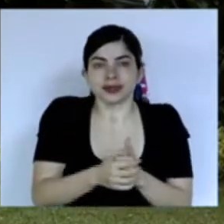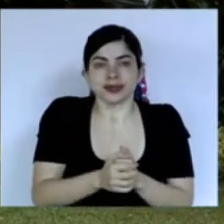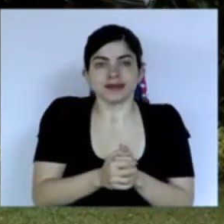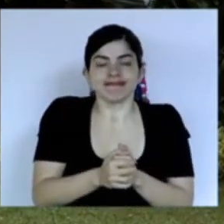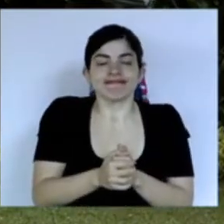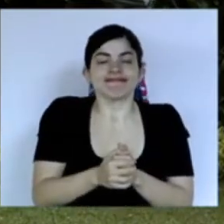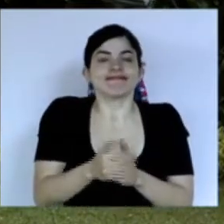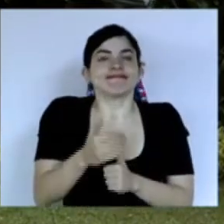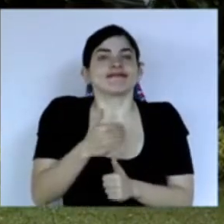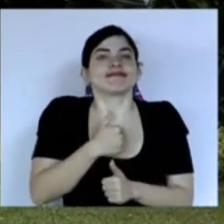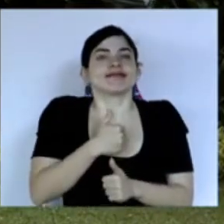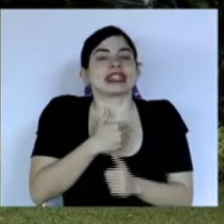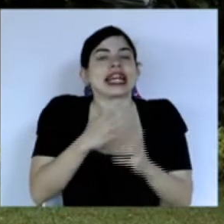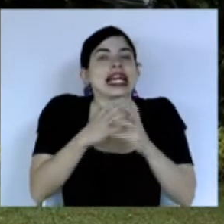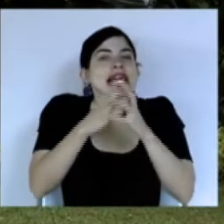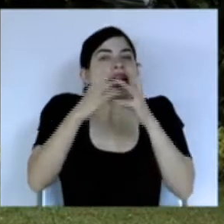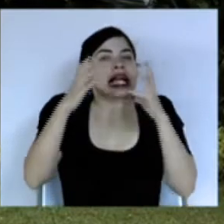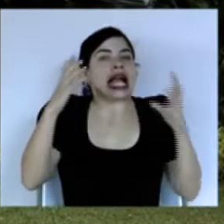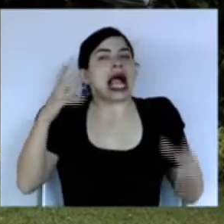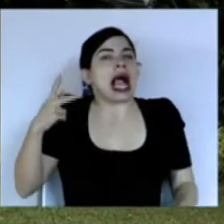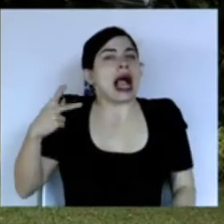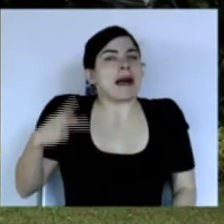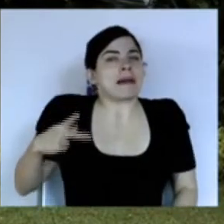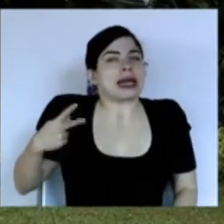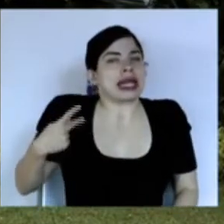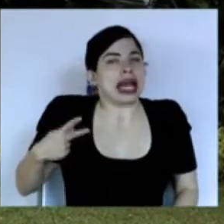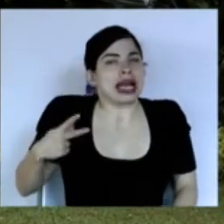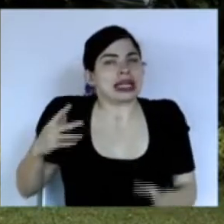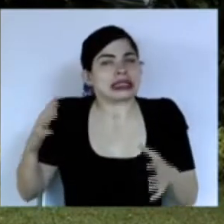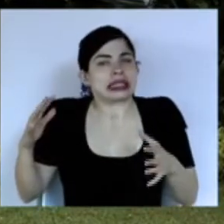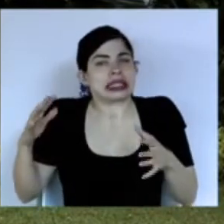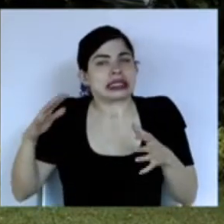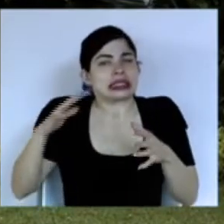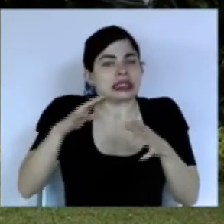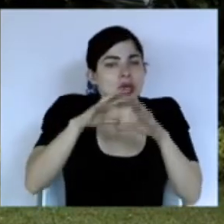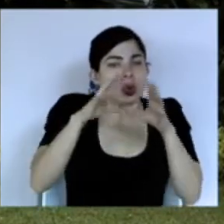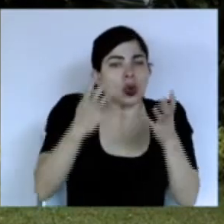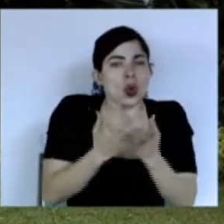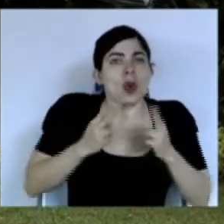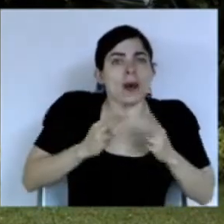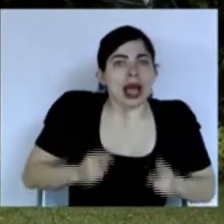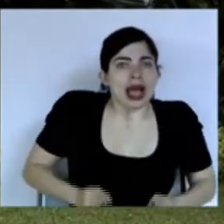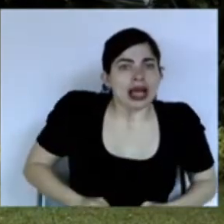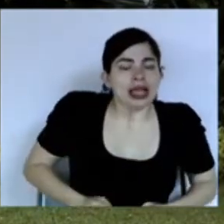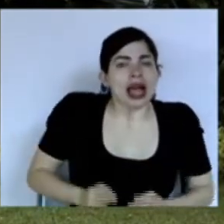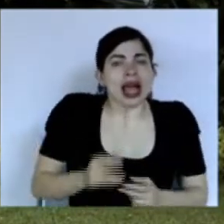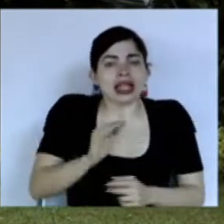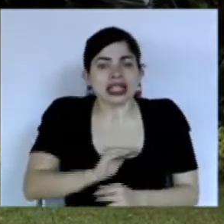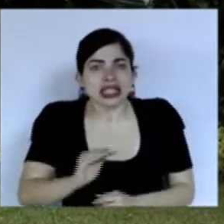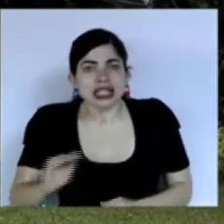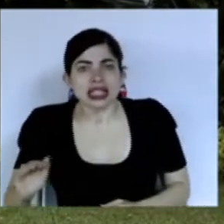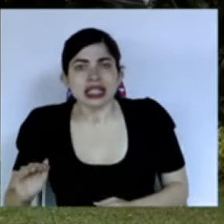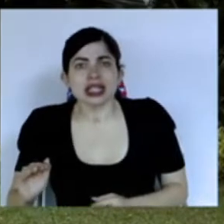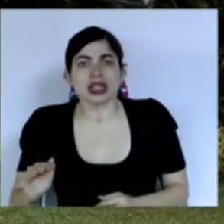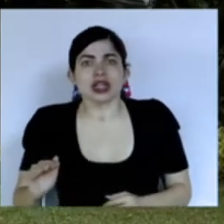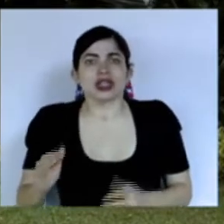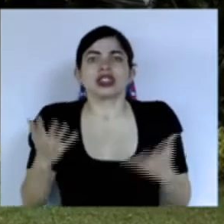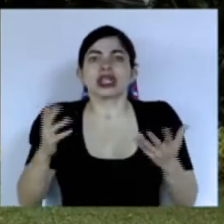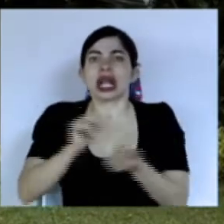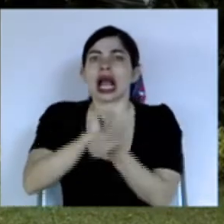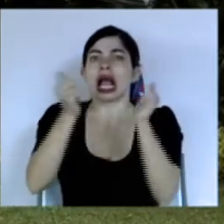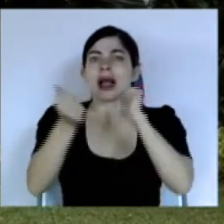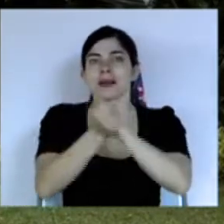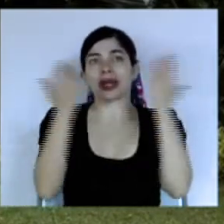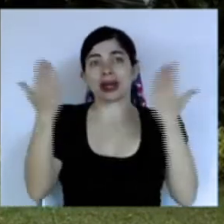tenemos la gran amenaza que se cierne sobre el planeta la humanidad y también sobre nuestros niños y niñas que es el cambio